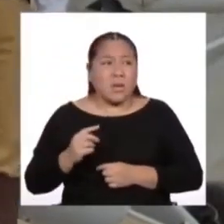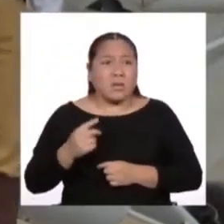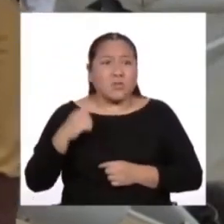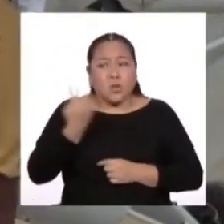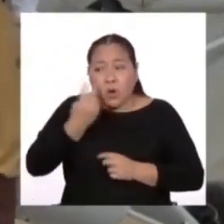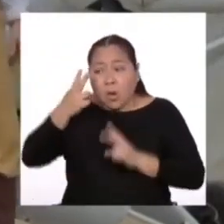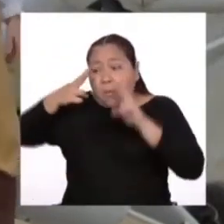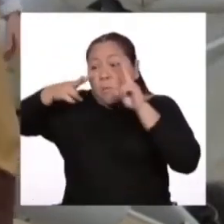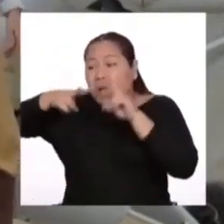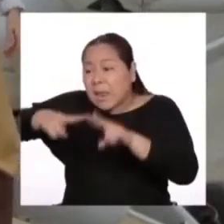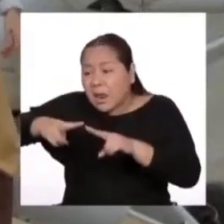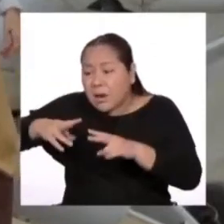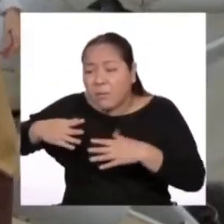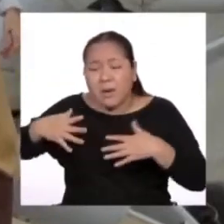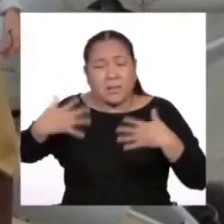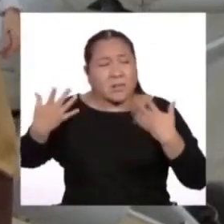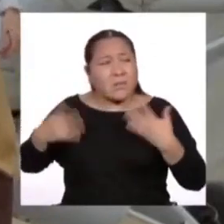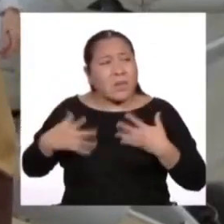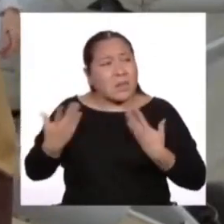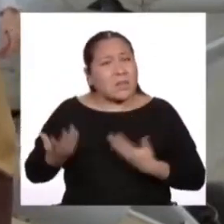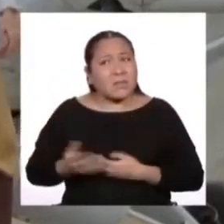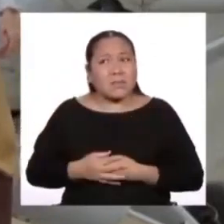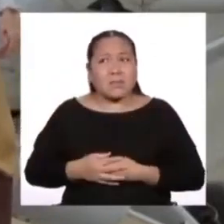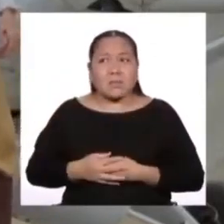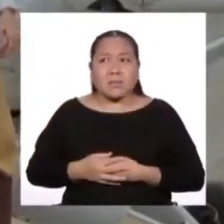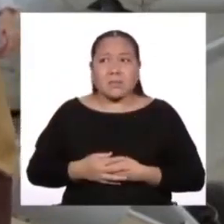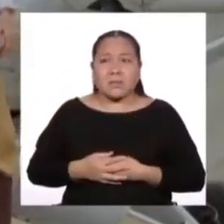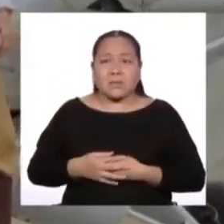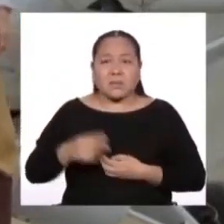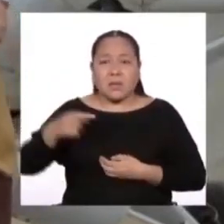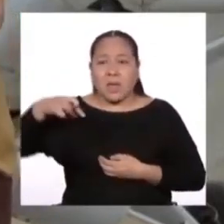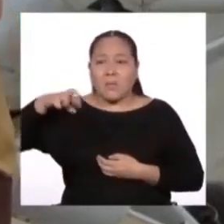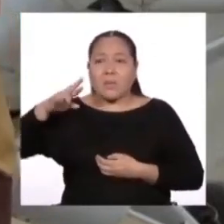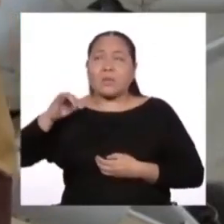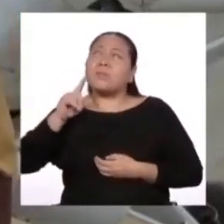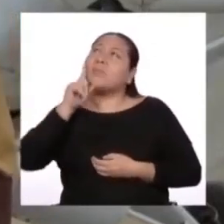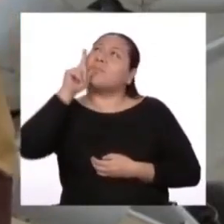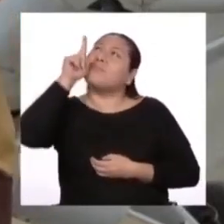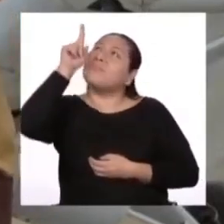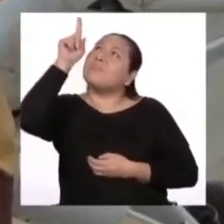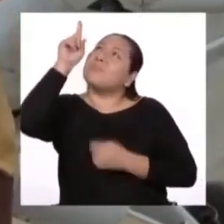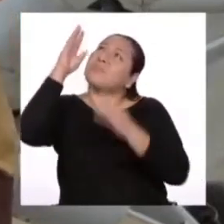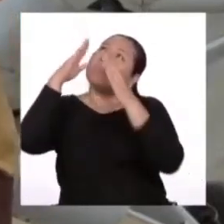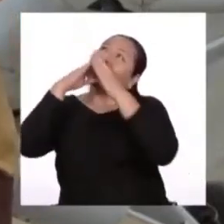que la mires para ser feliz. Y el principito señaló el cielo.